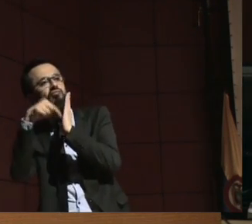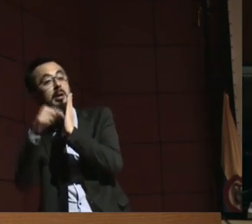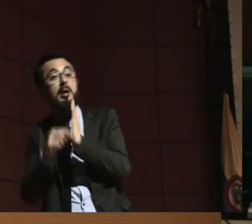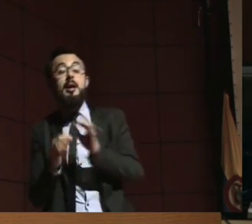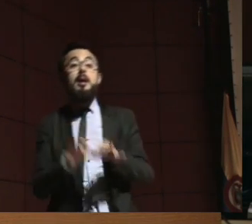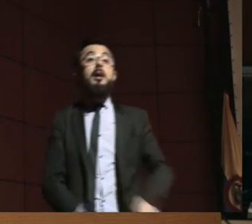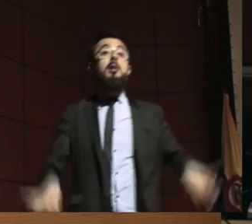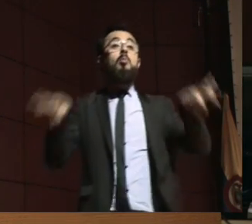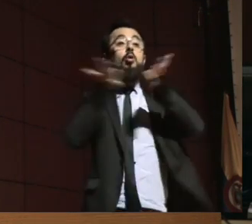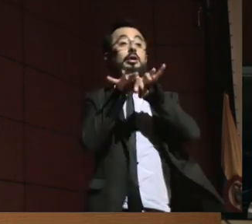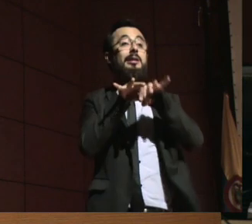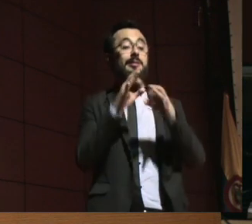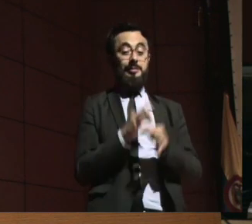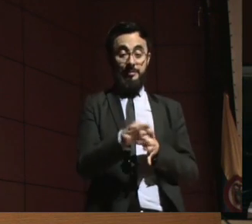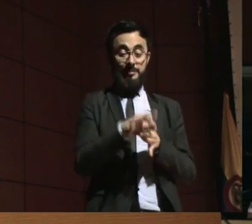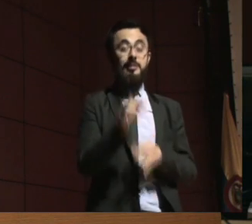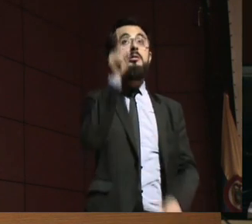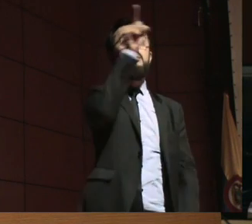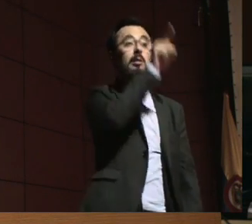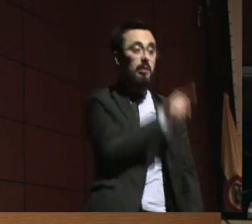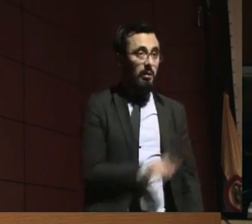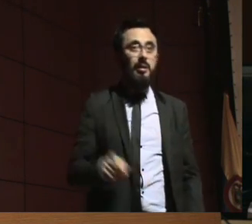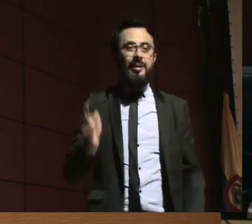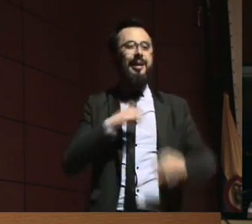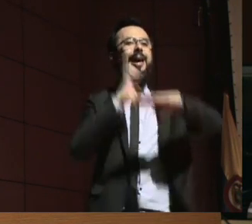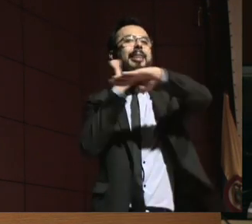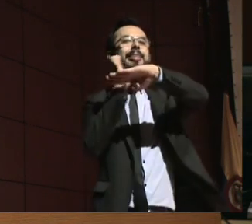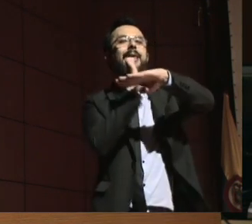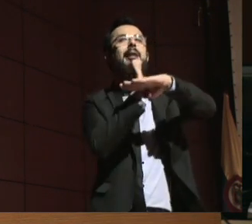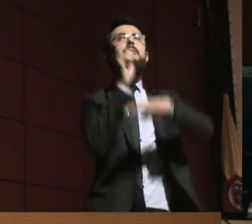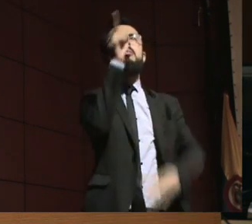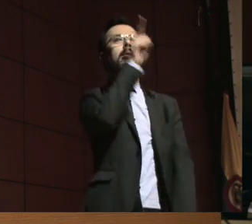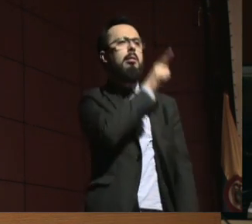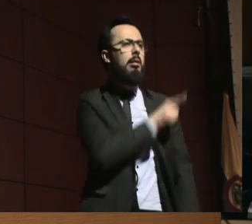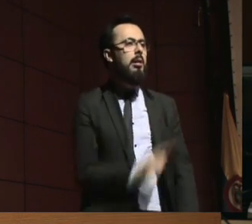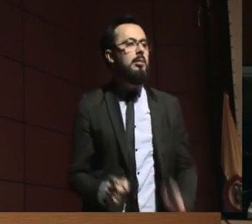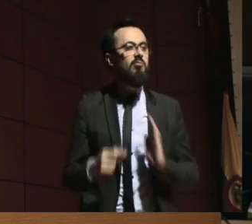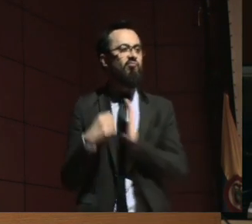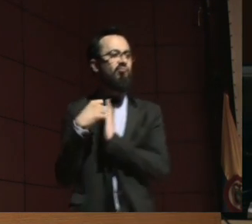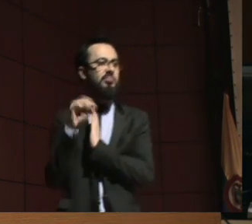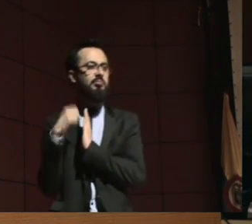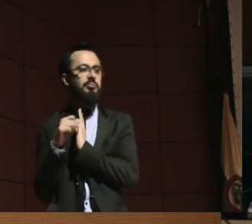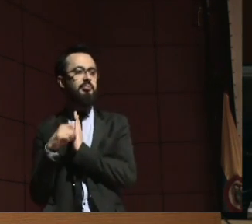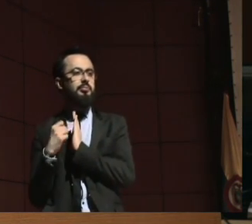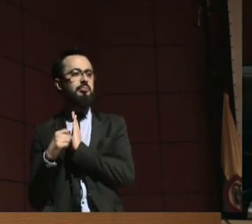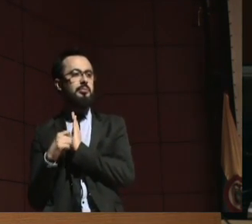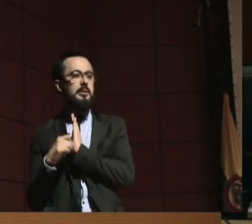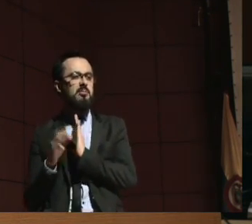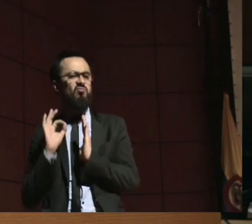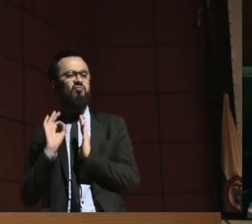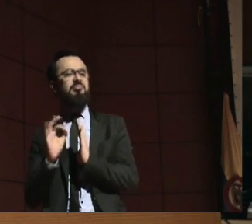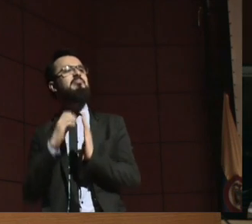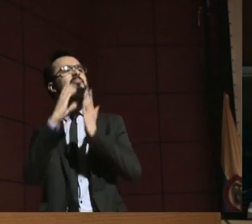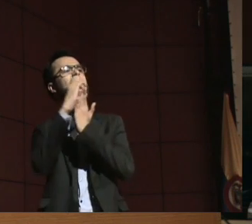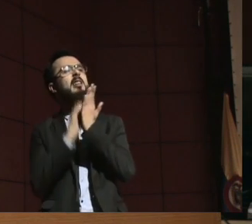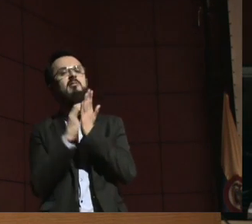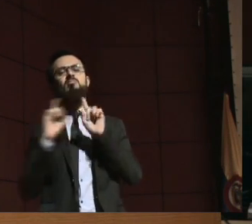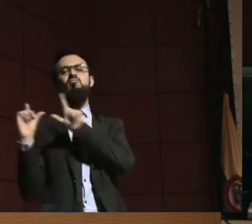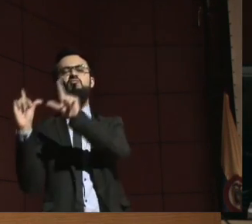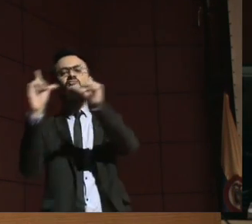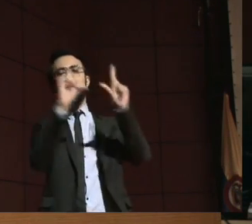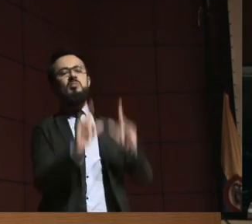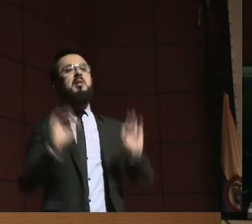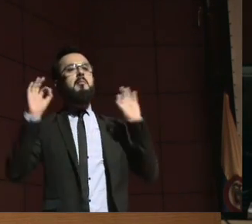certificadas, que podamos tener nosotros la tranquilidad de que se está garantizando una muy